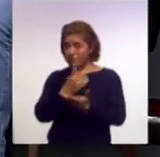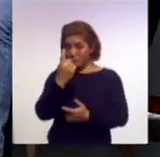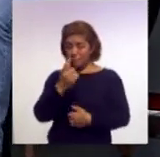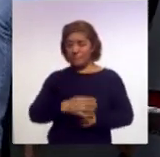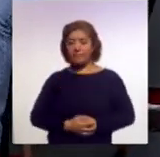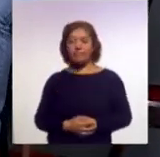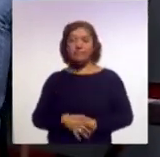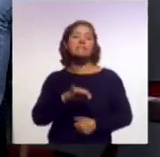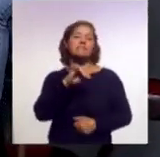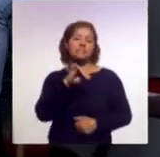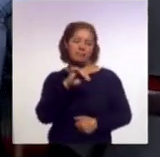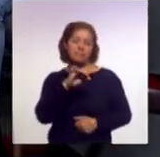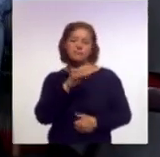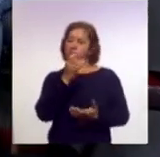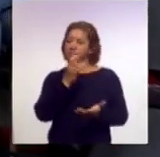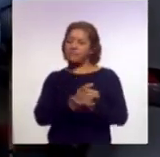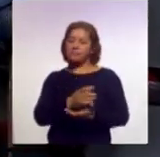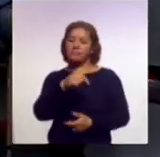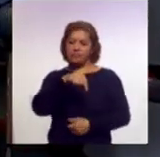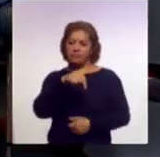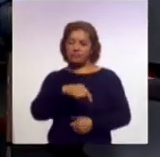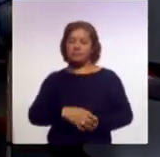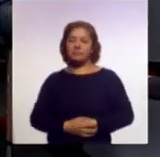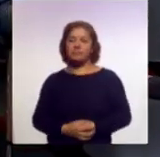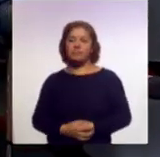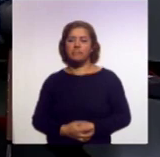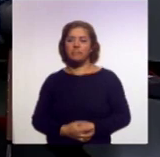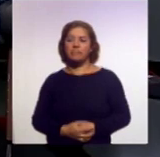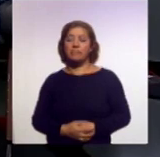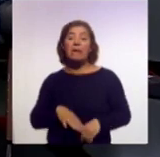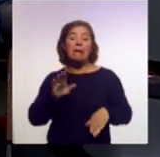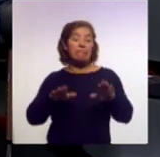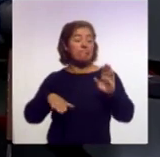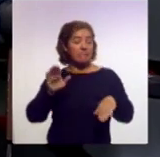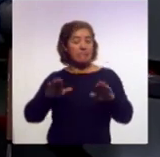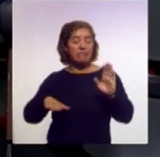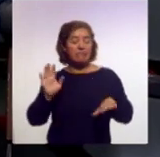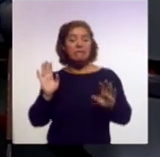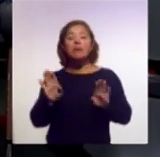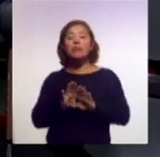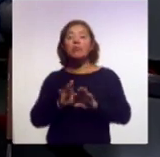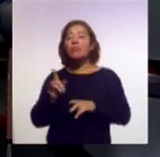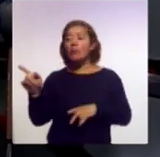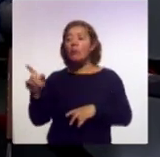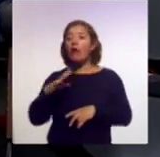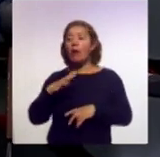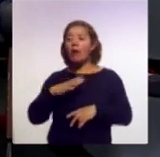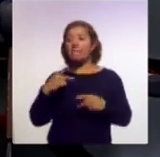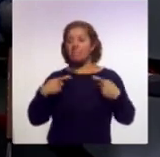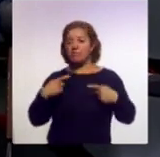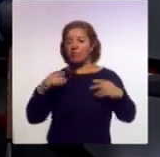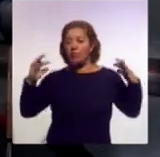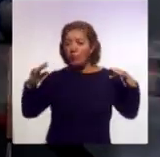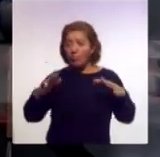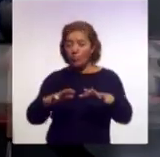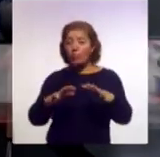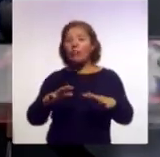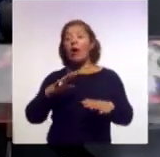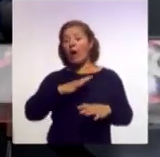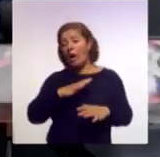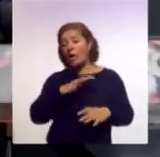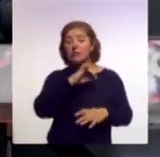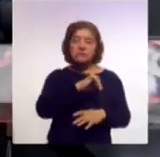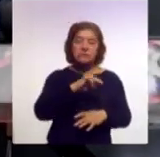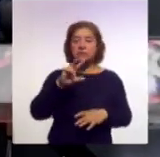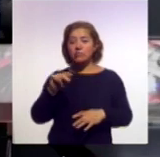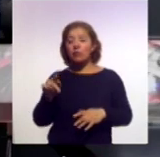más va a ser este sábado el único día, dependiendo de los resultados que se obtengan, de la logística que estamos